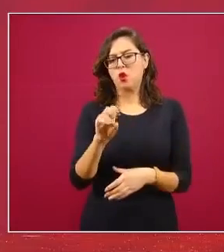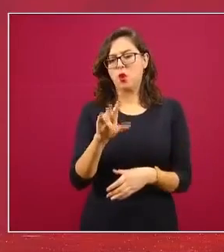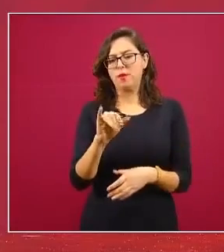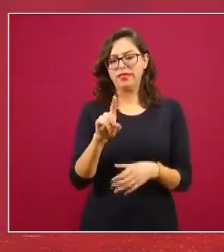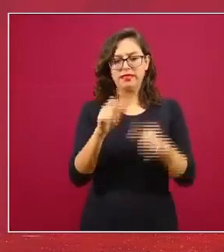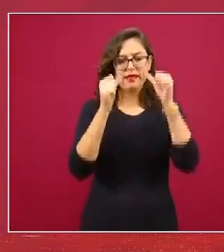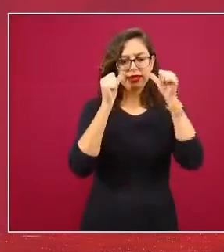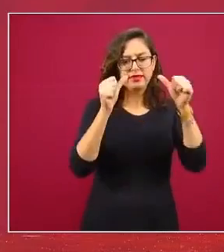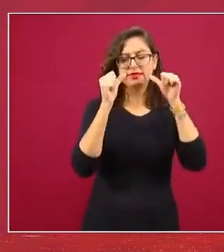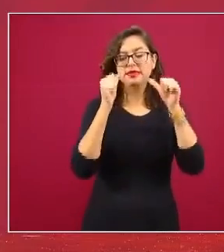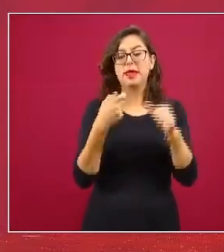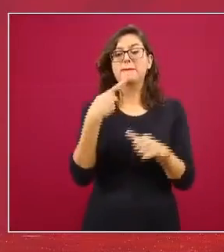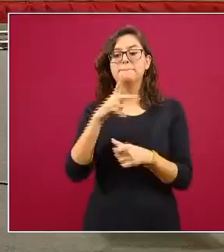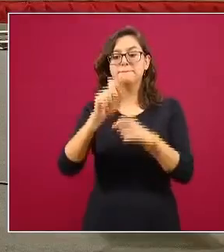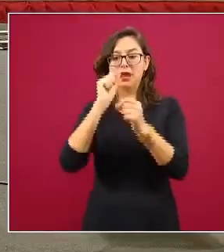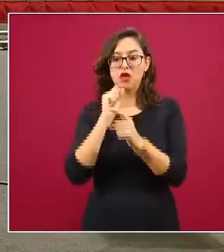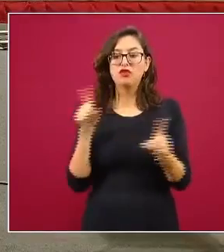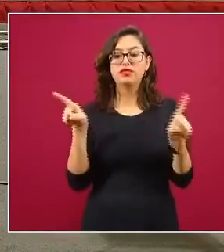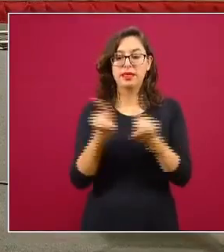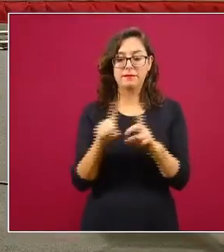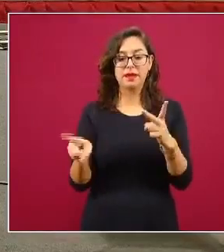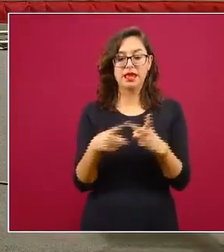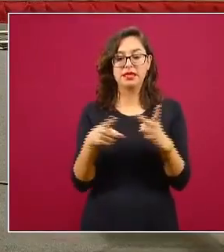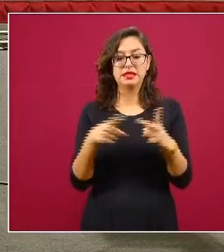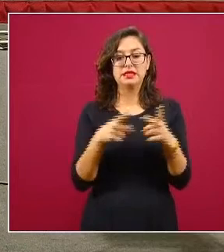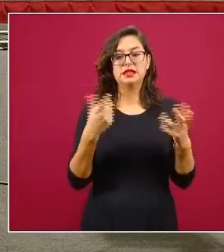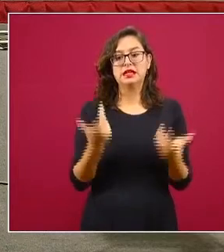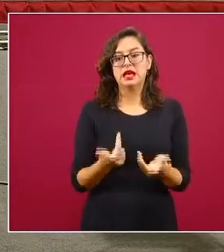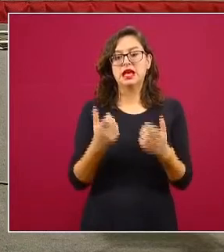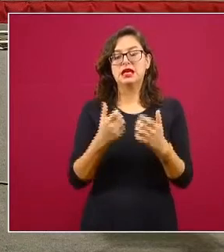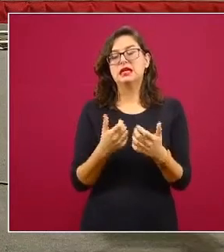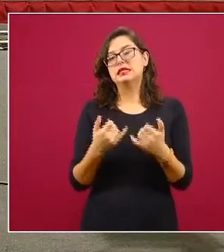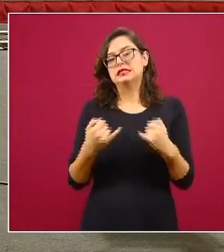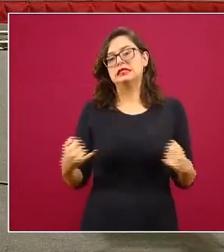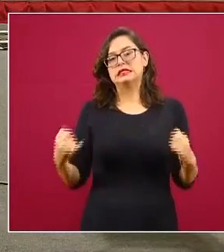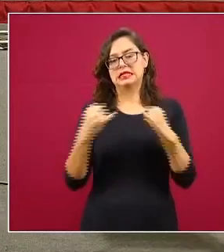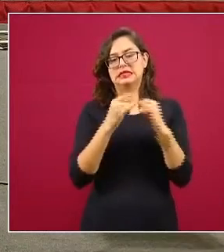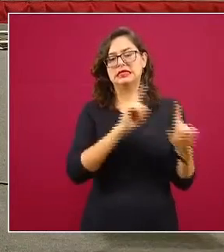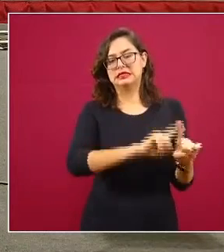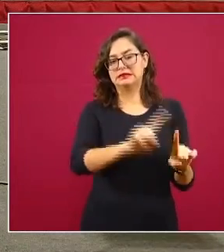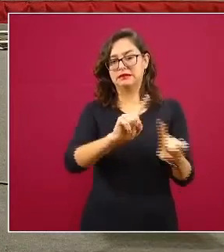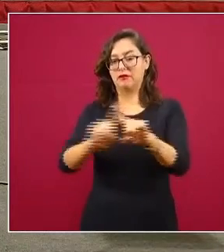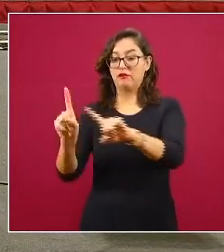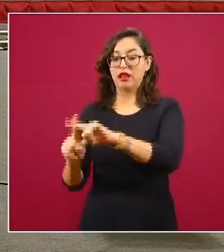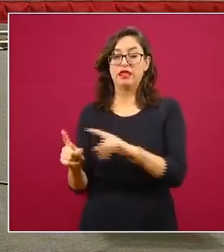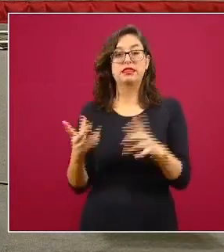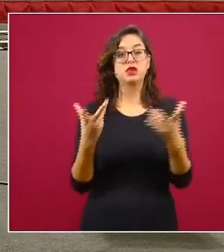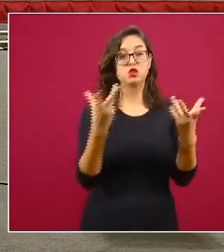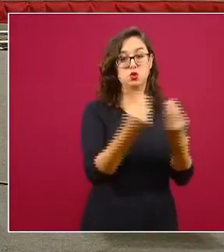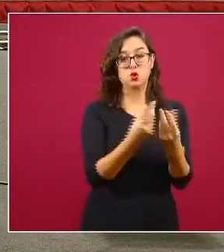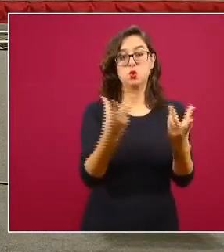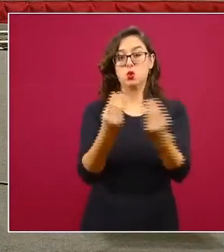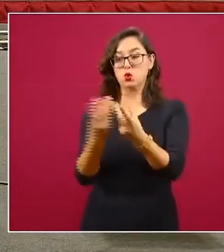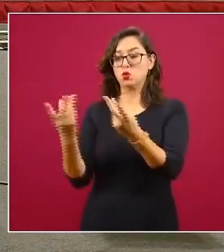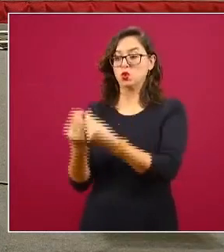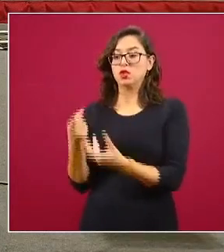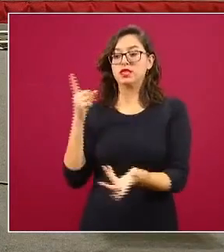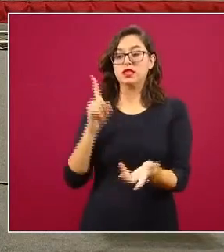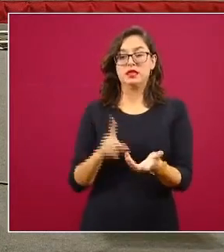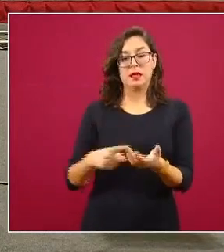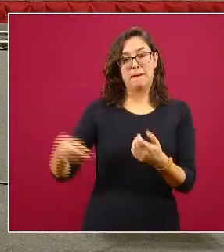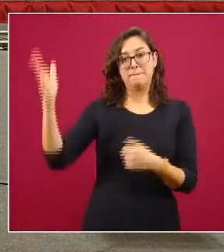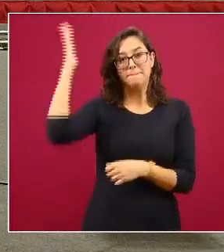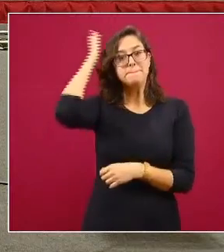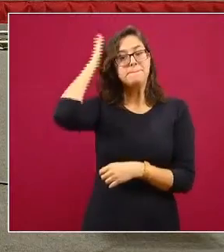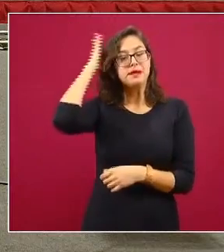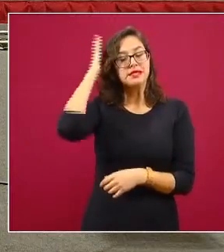también con un impulso multisectorial que está lidereando la Secretaría de Bienestar.